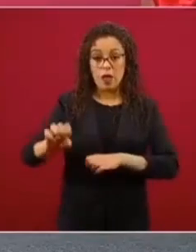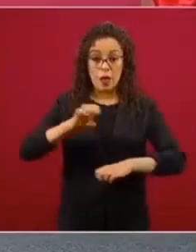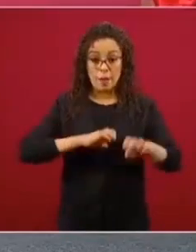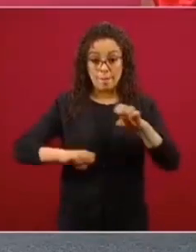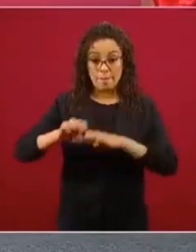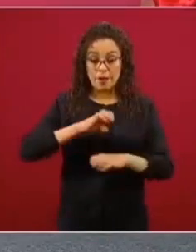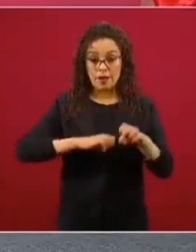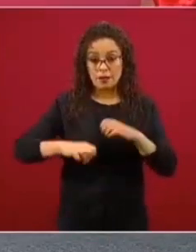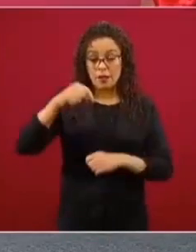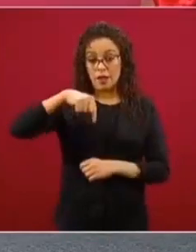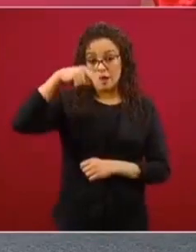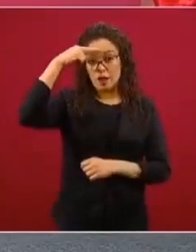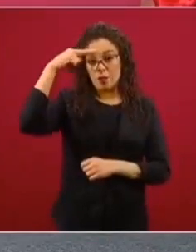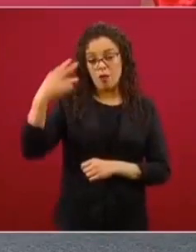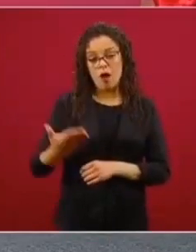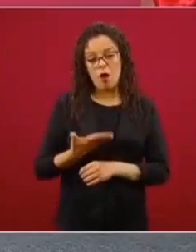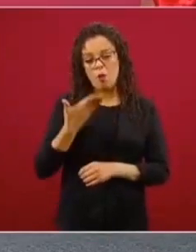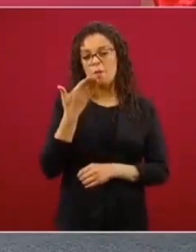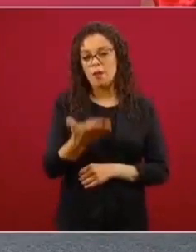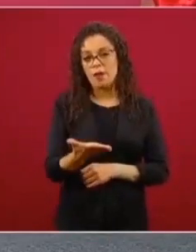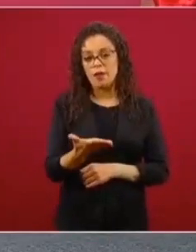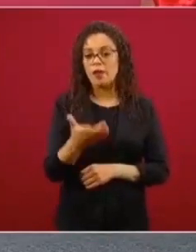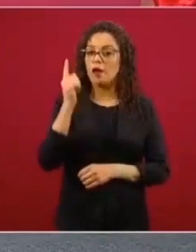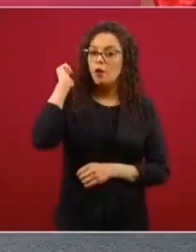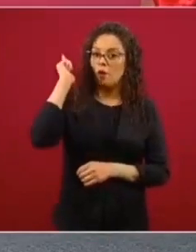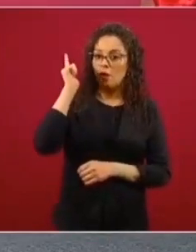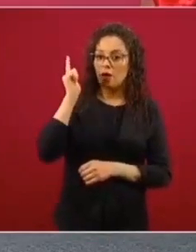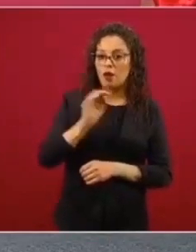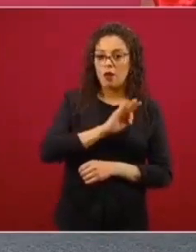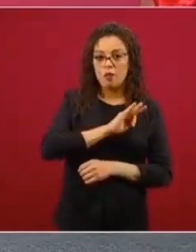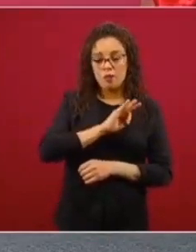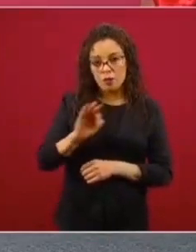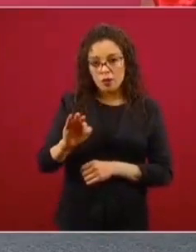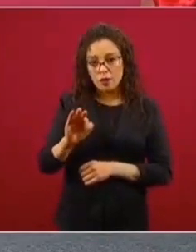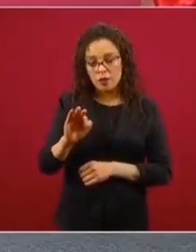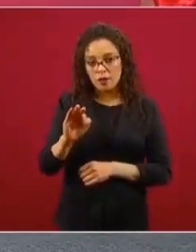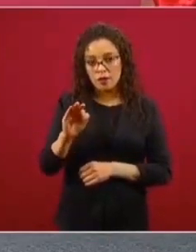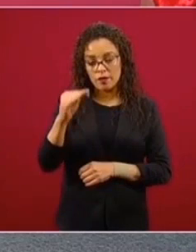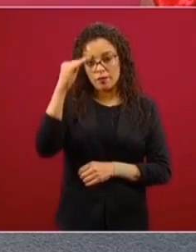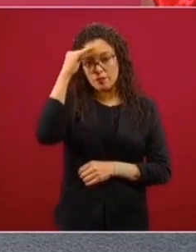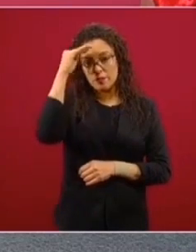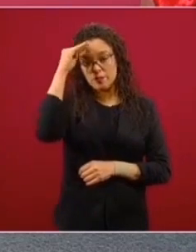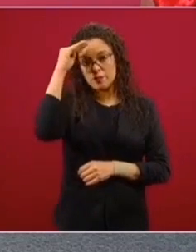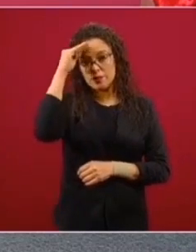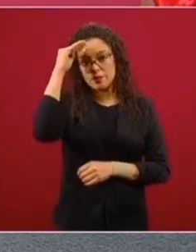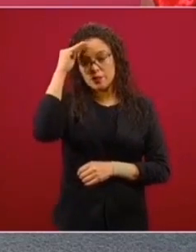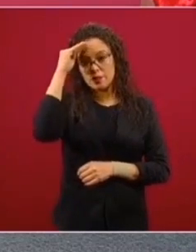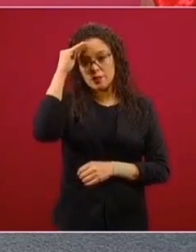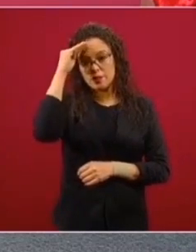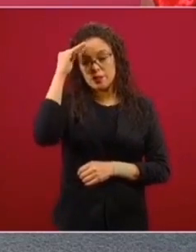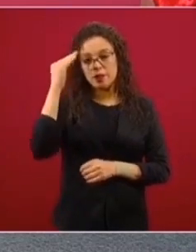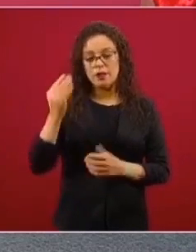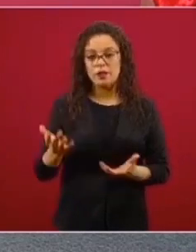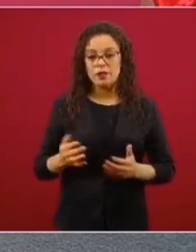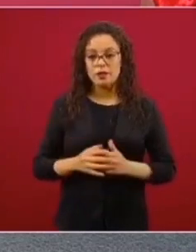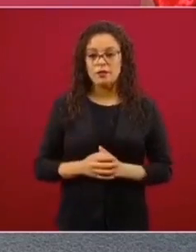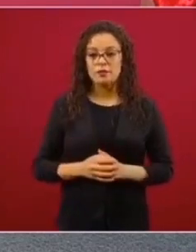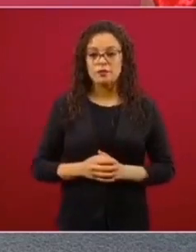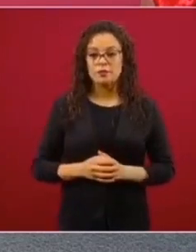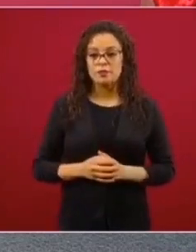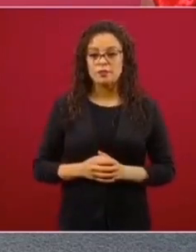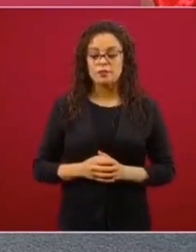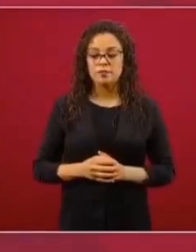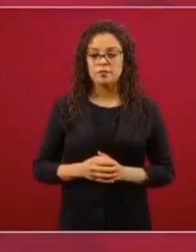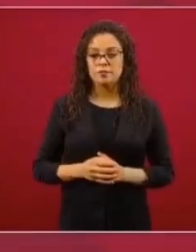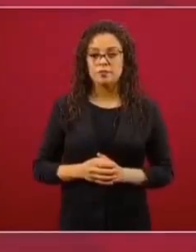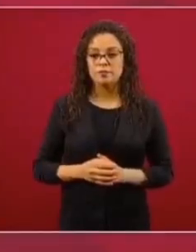que podamos considerar incluso